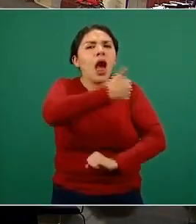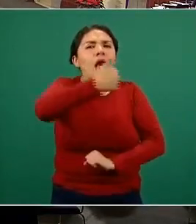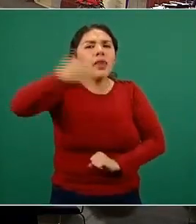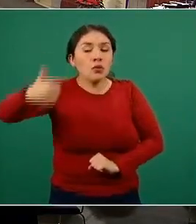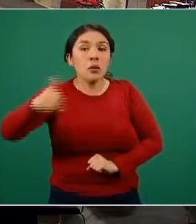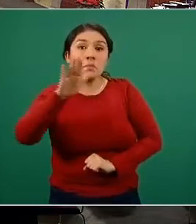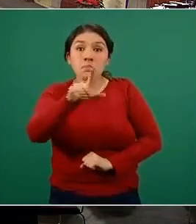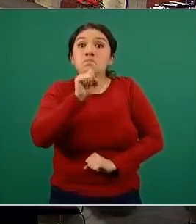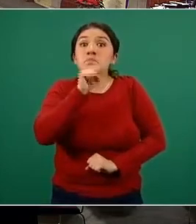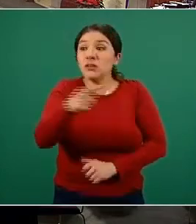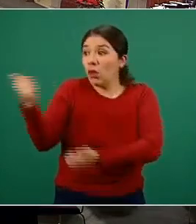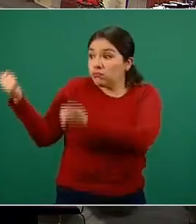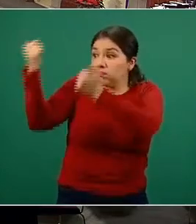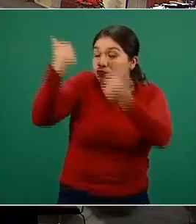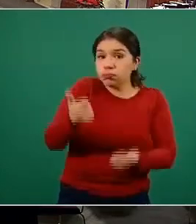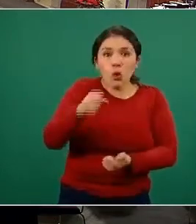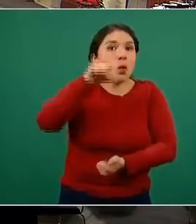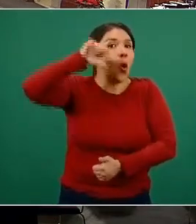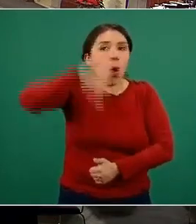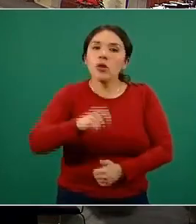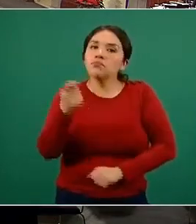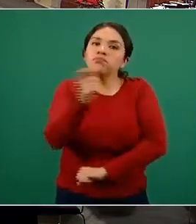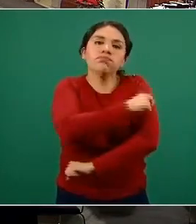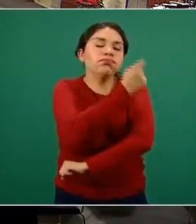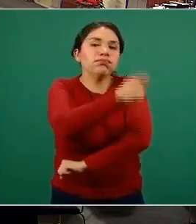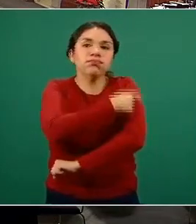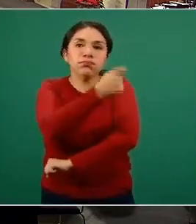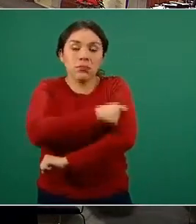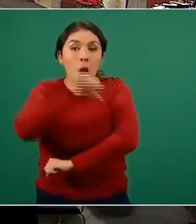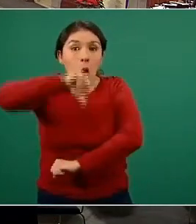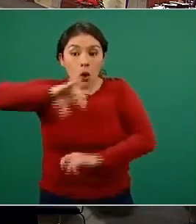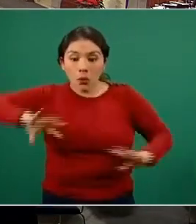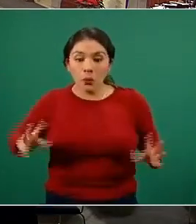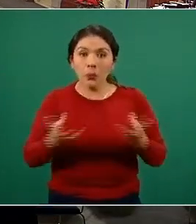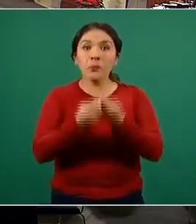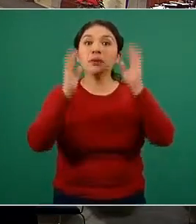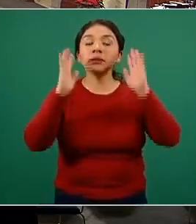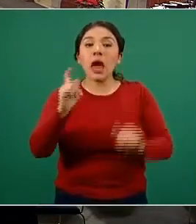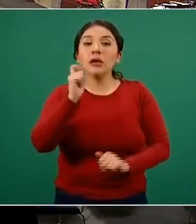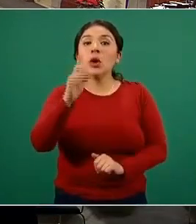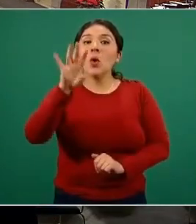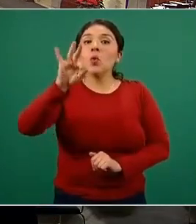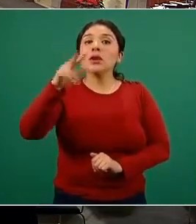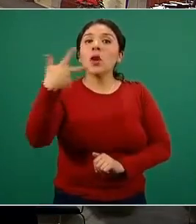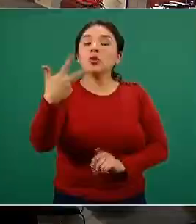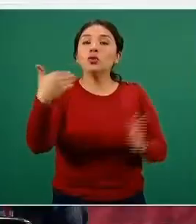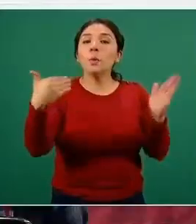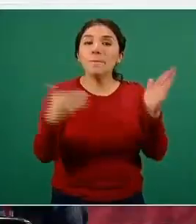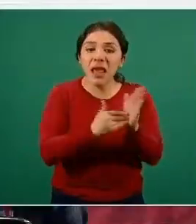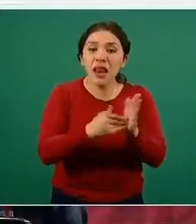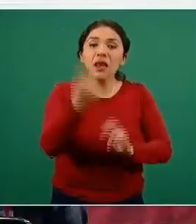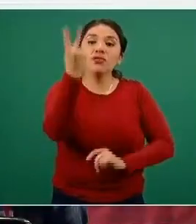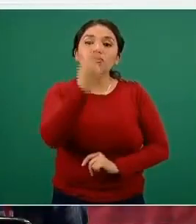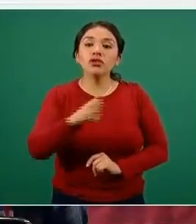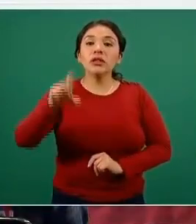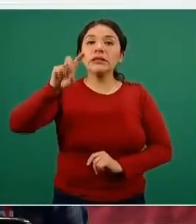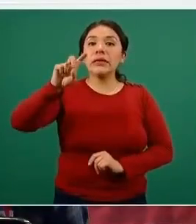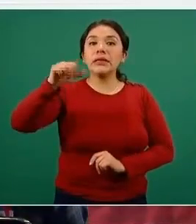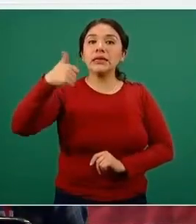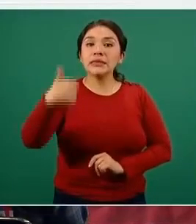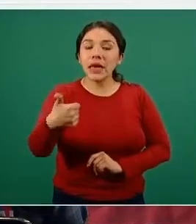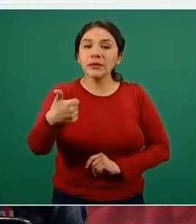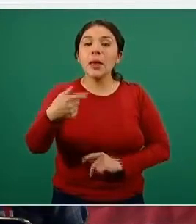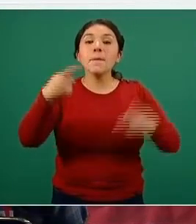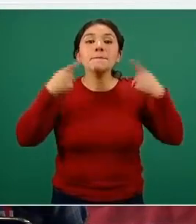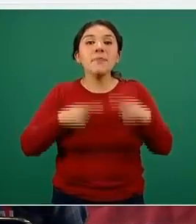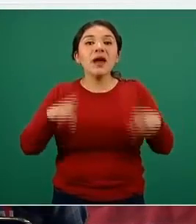Conforme van llegando, se van poniendo. Tenemos ya un total acumulado hasta el momento de cuarenta y ocho mil doscientas treinta y seis